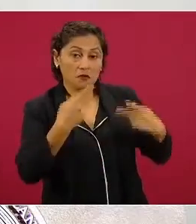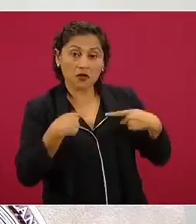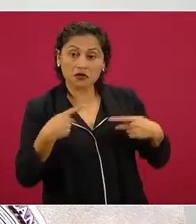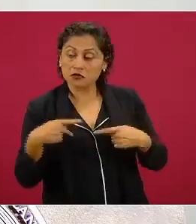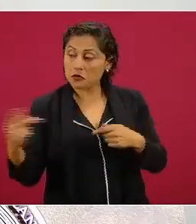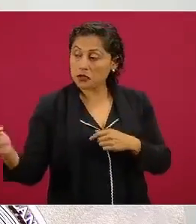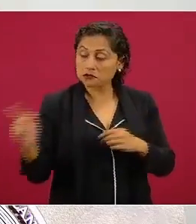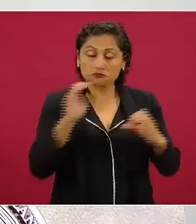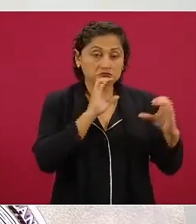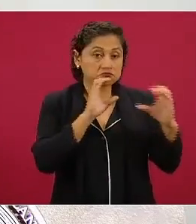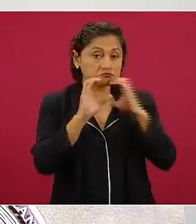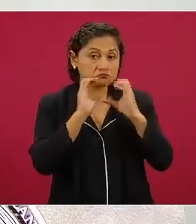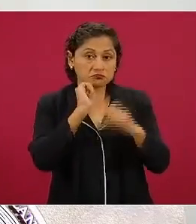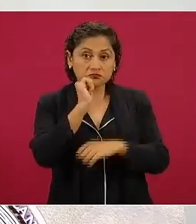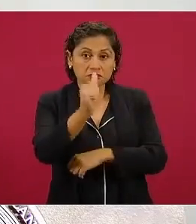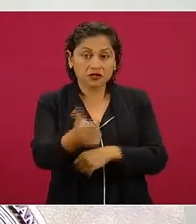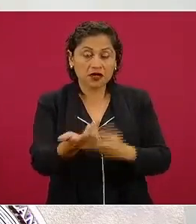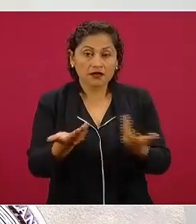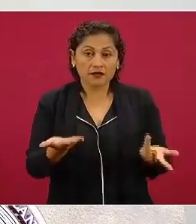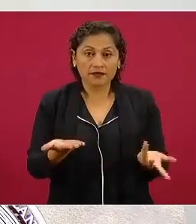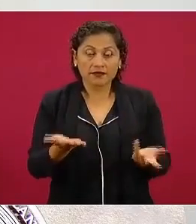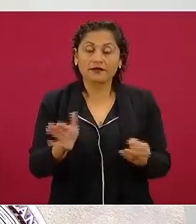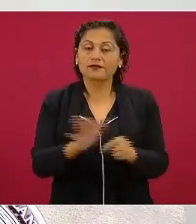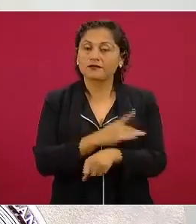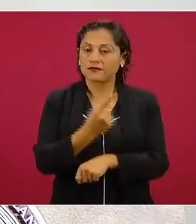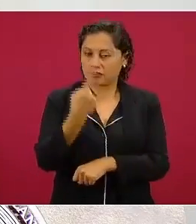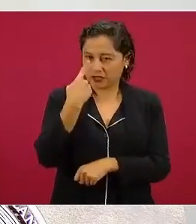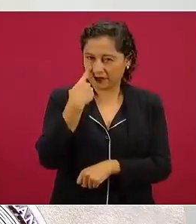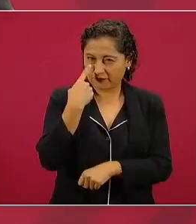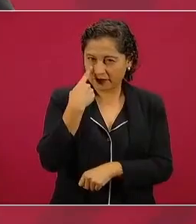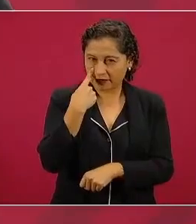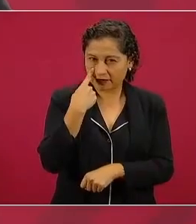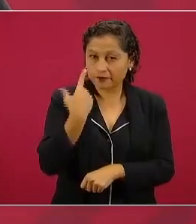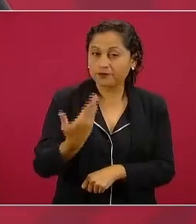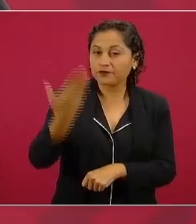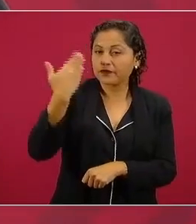antes se pensaba que la política